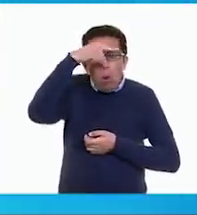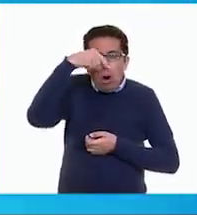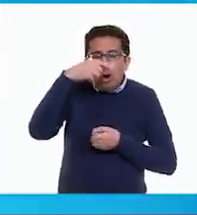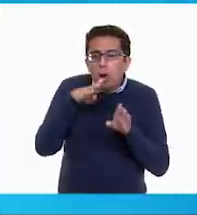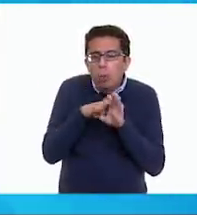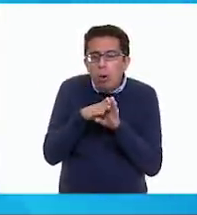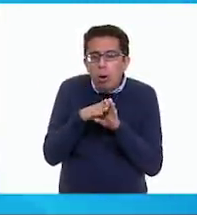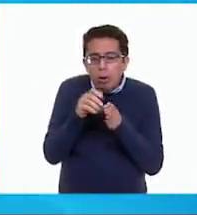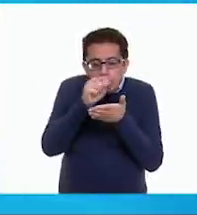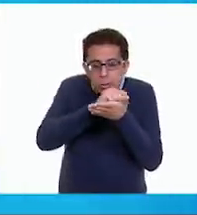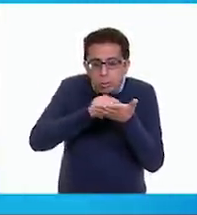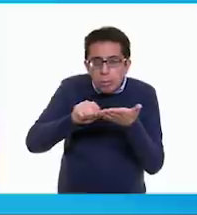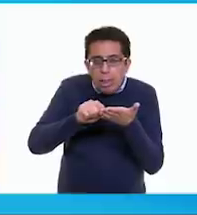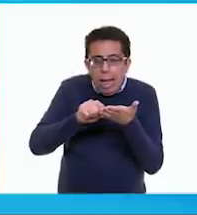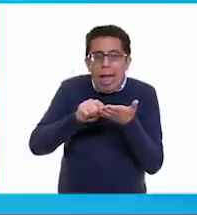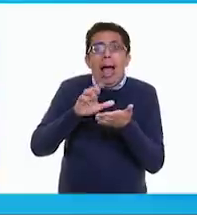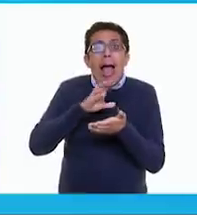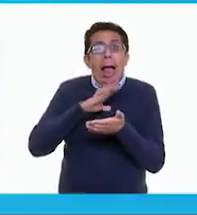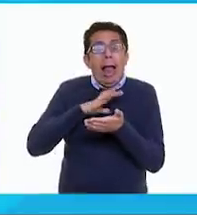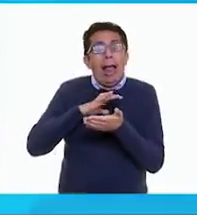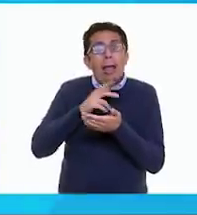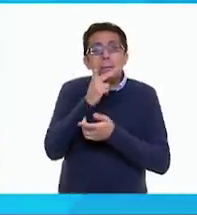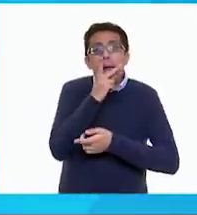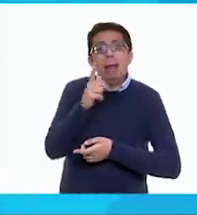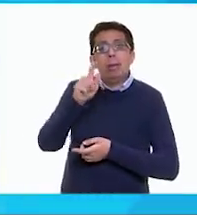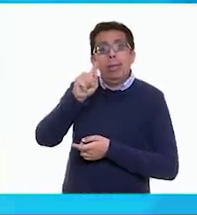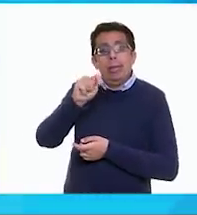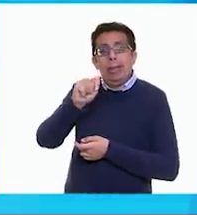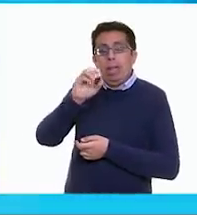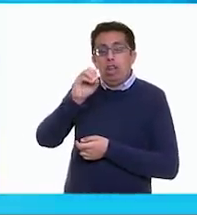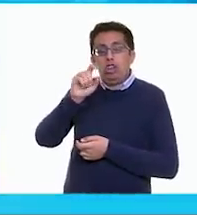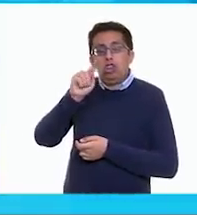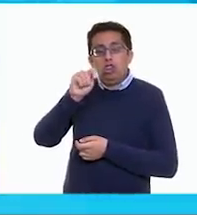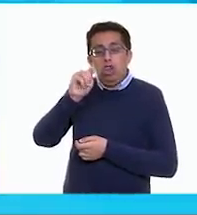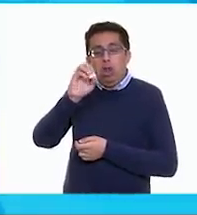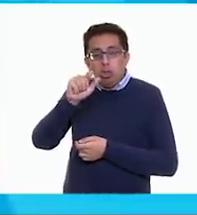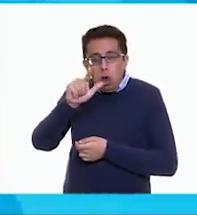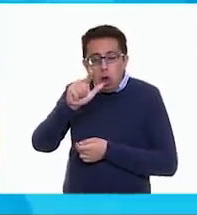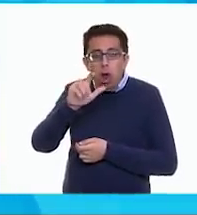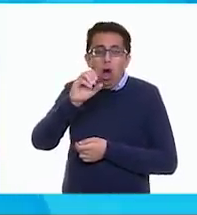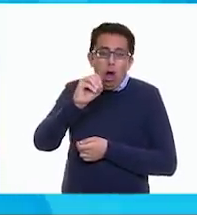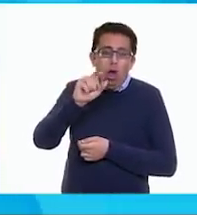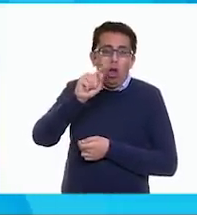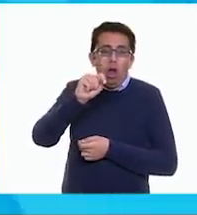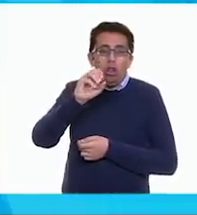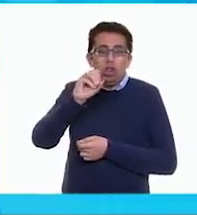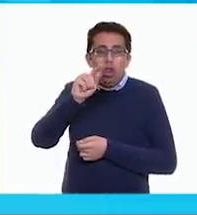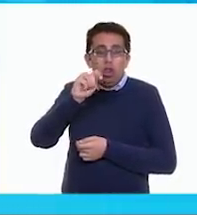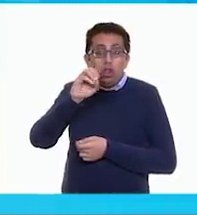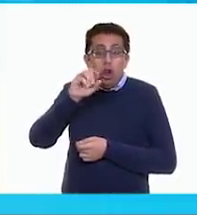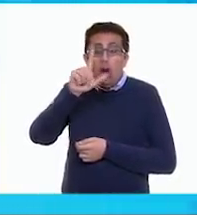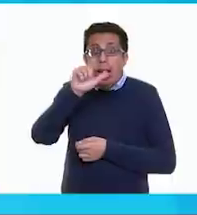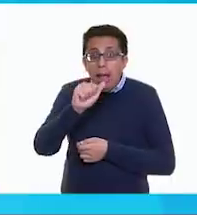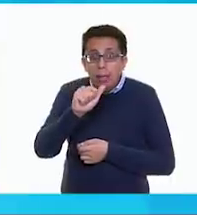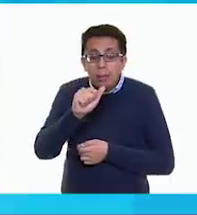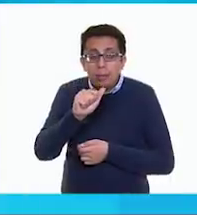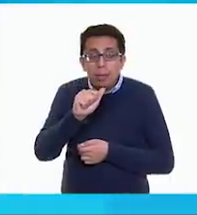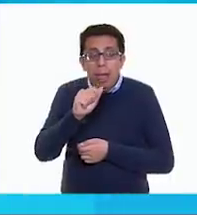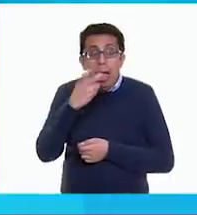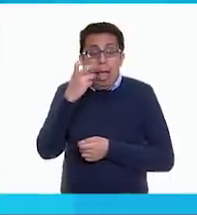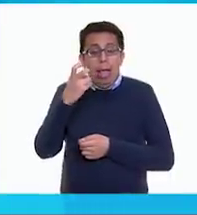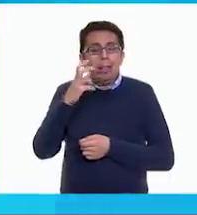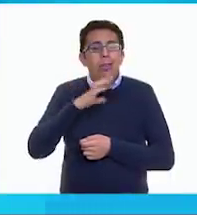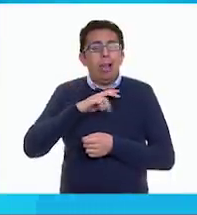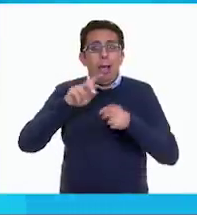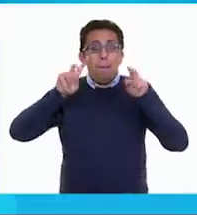totol o totola. Ajá. Tenemos que subrayar donde dice totola, que está entre